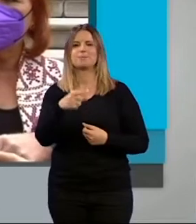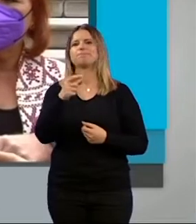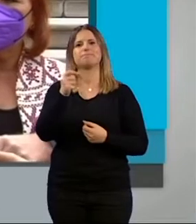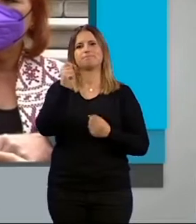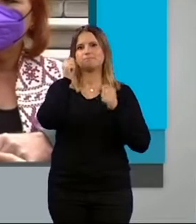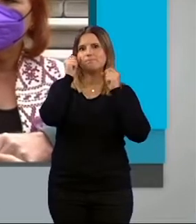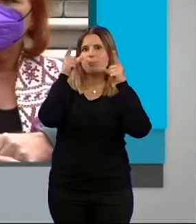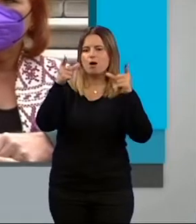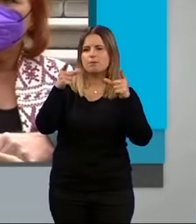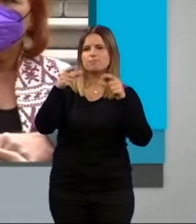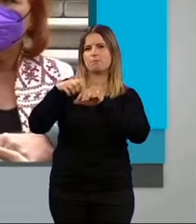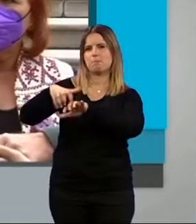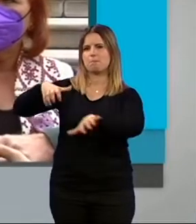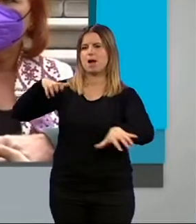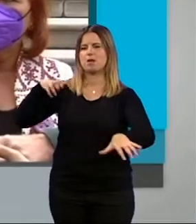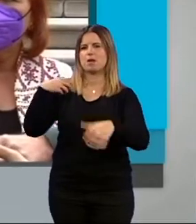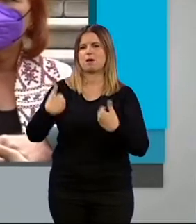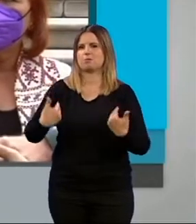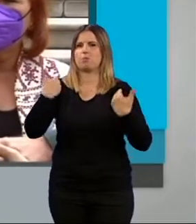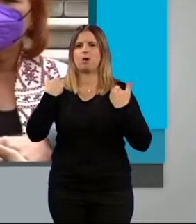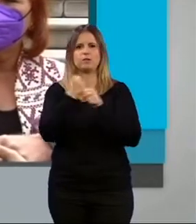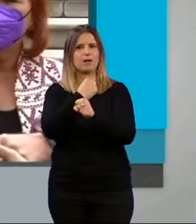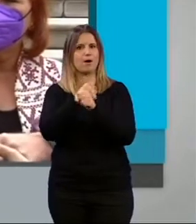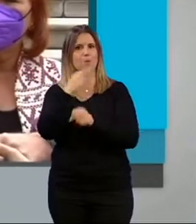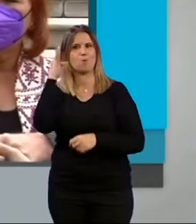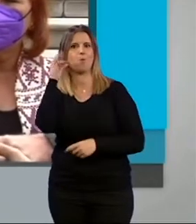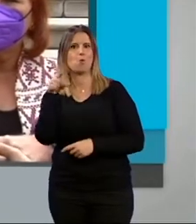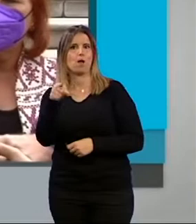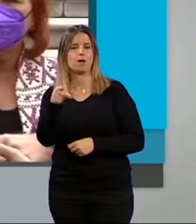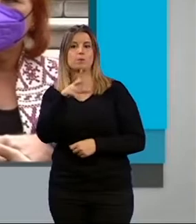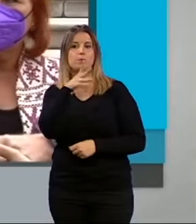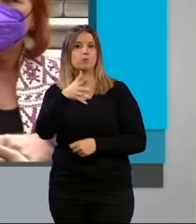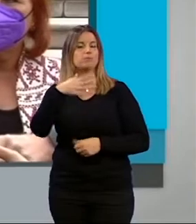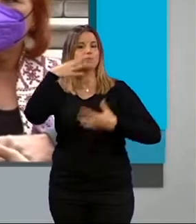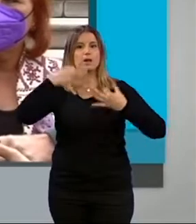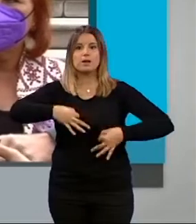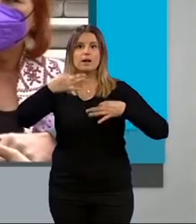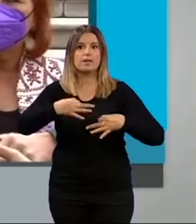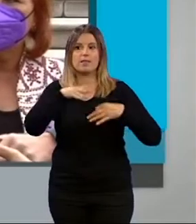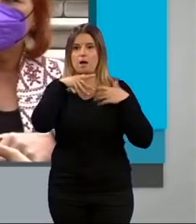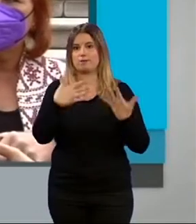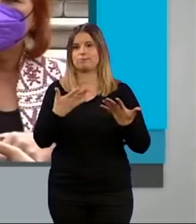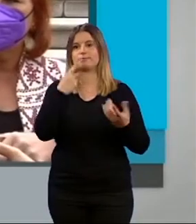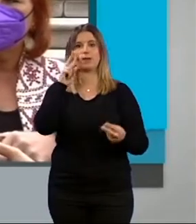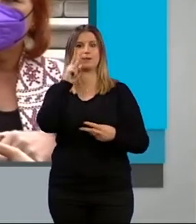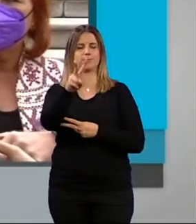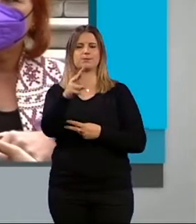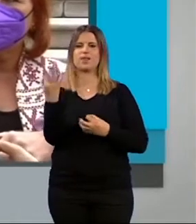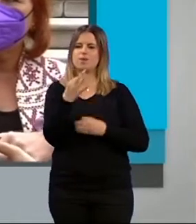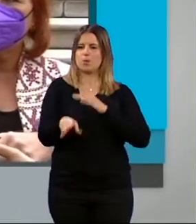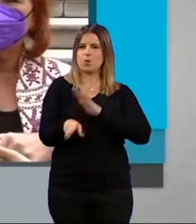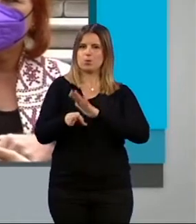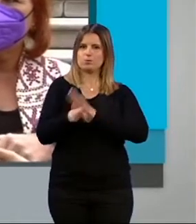han soportado una mayor carga de trabajo. Así que ante esta realidad que se ha puesto ahora en evidencia, tenemos que seguir